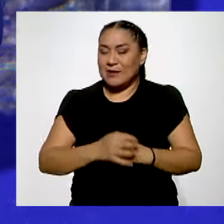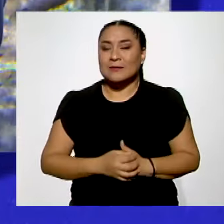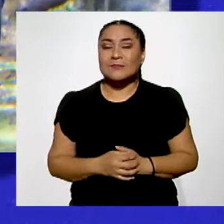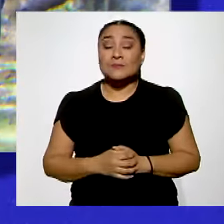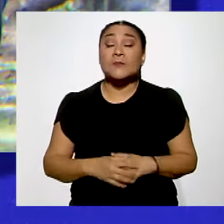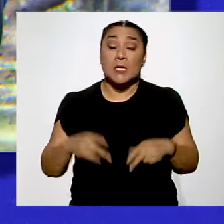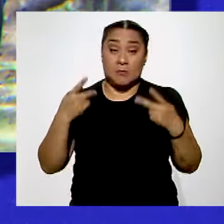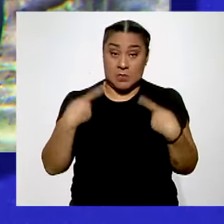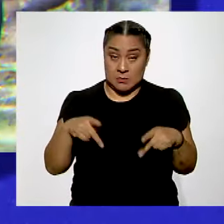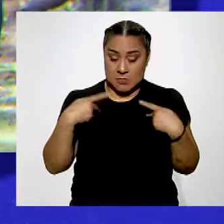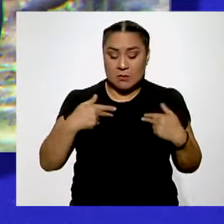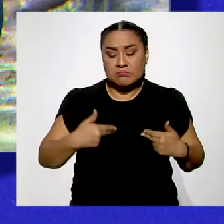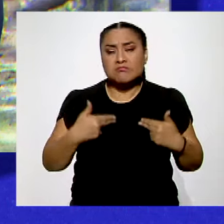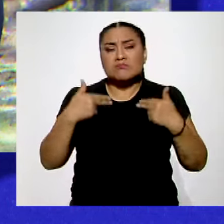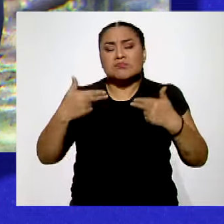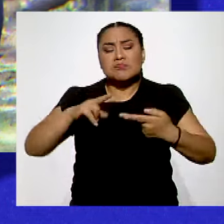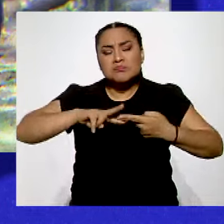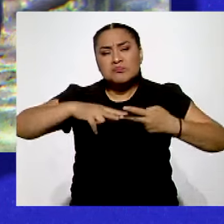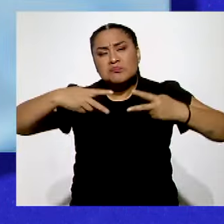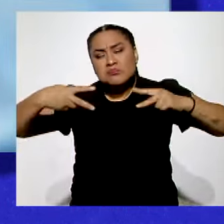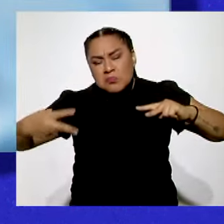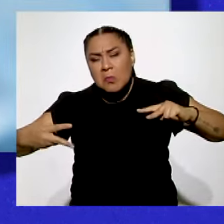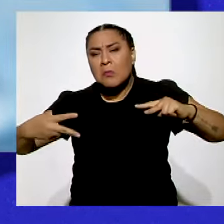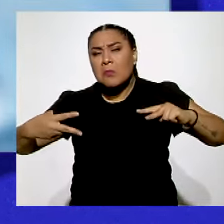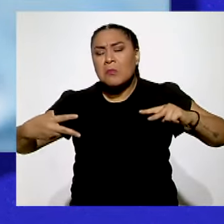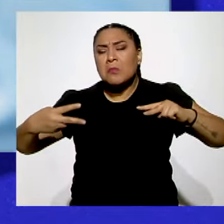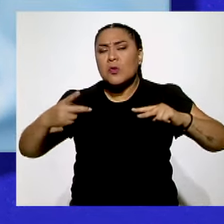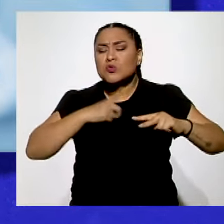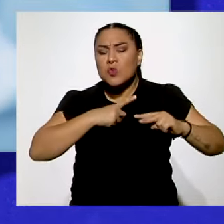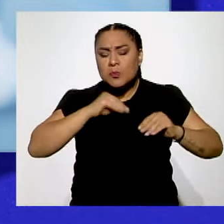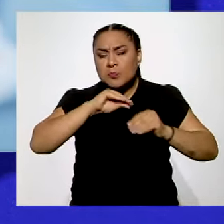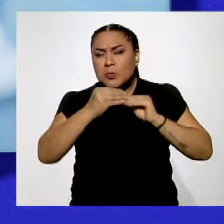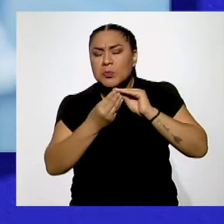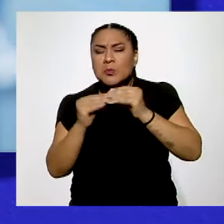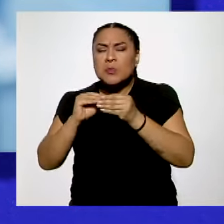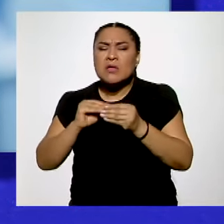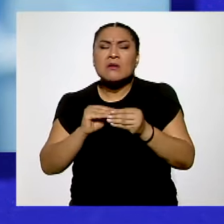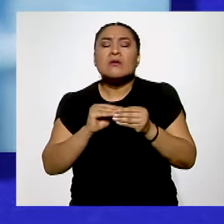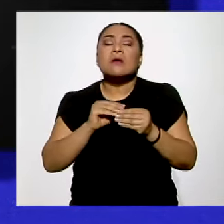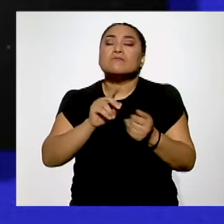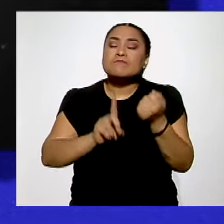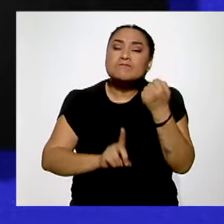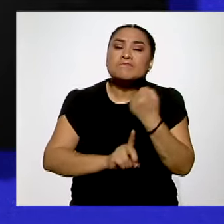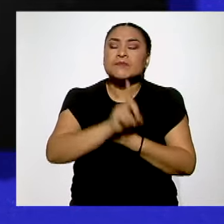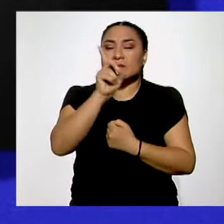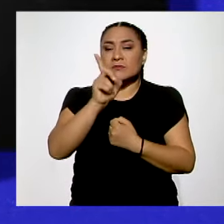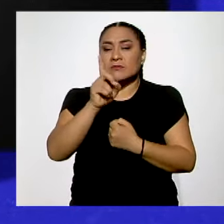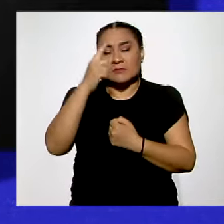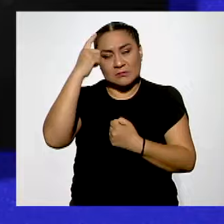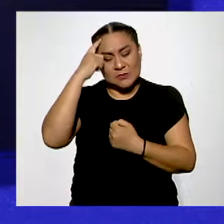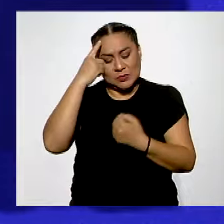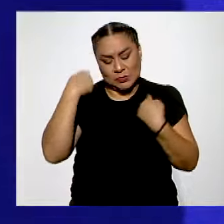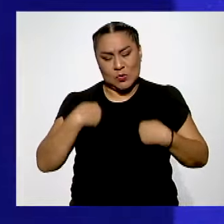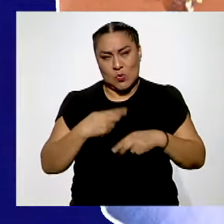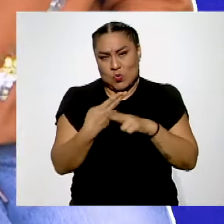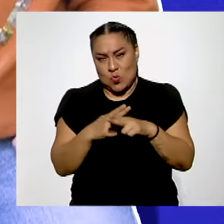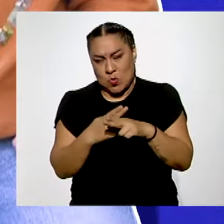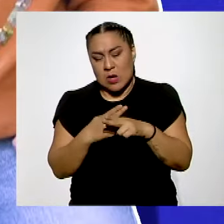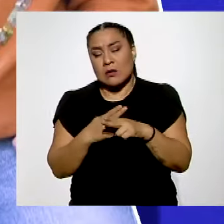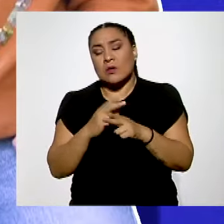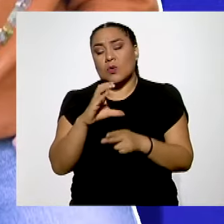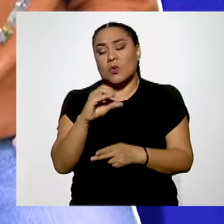Las personas que heredan un gen que ha sufrido una mutación genética específica que provoca una displasia ósea, tienen